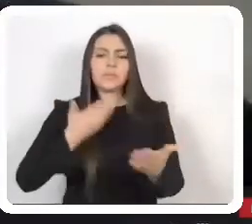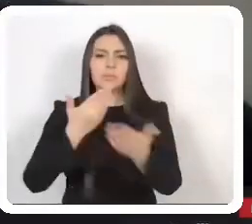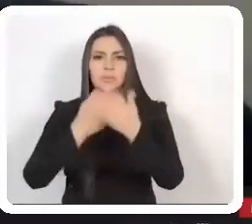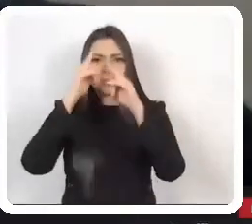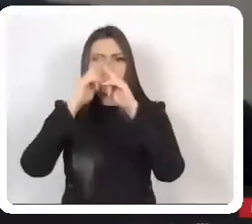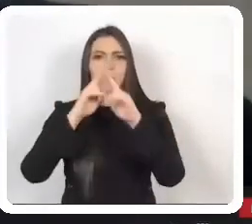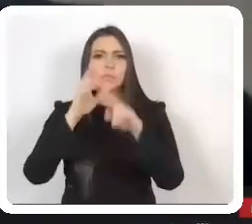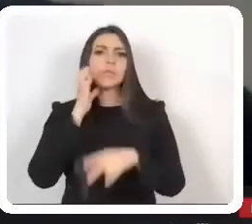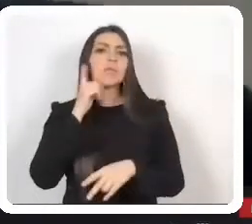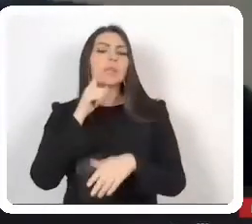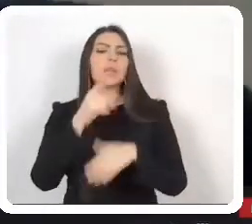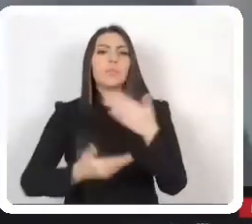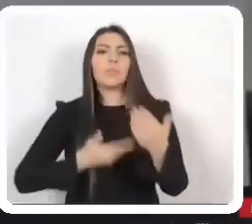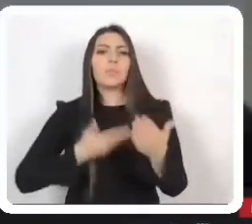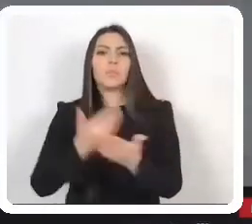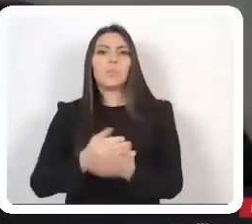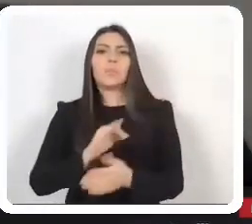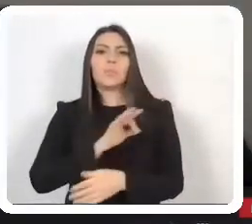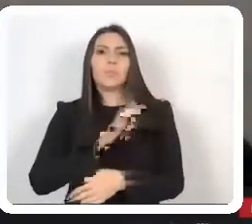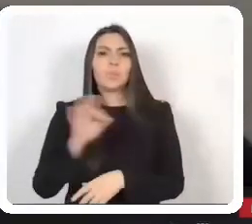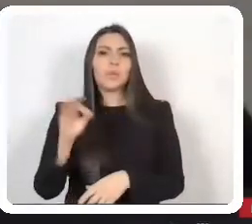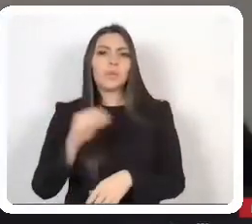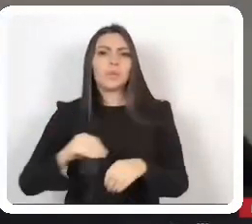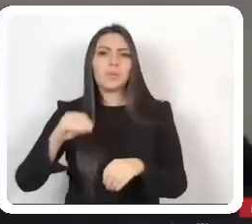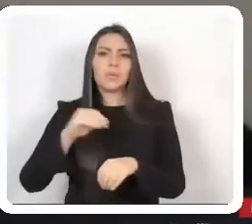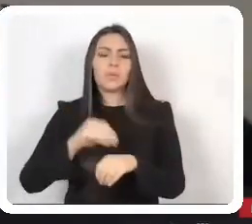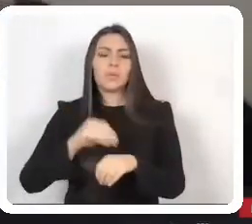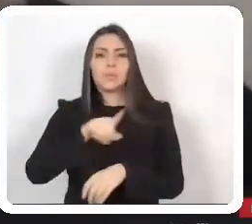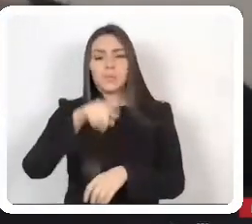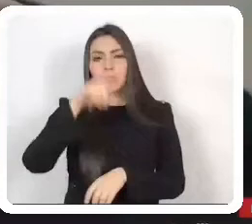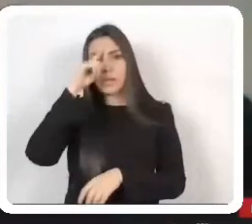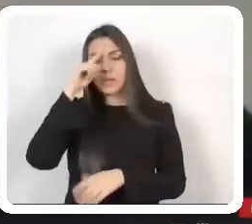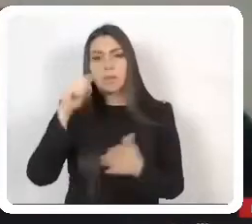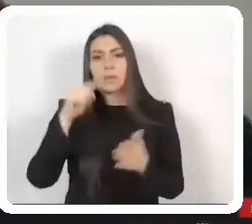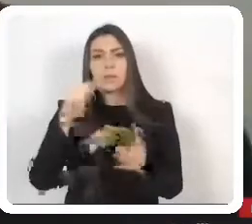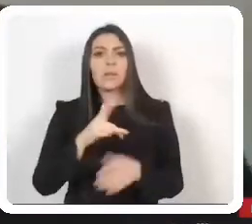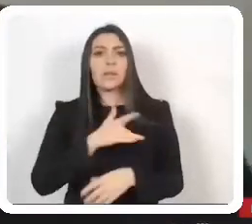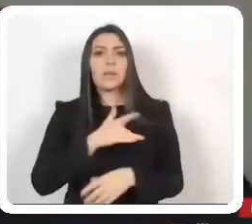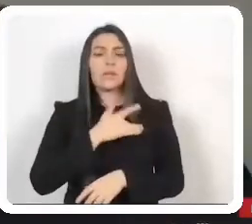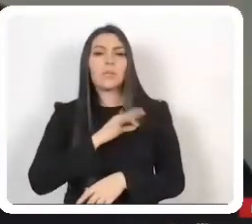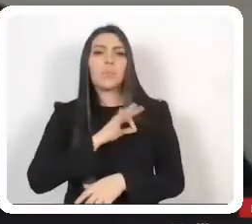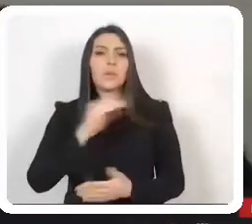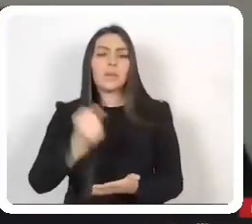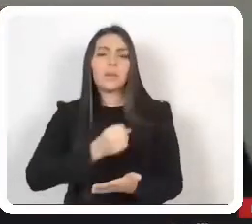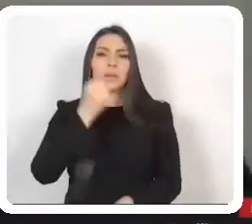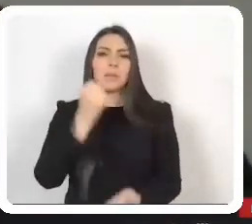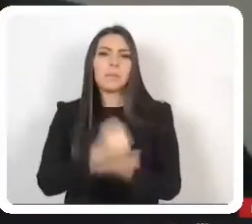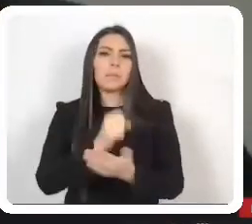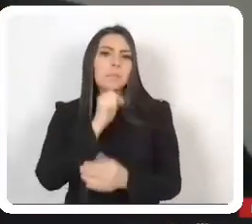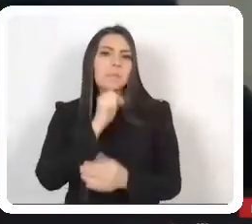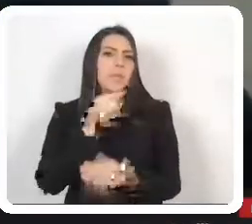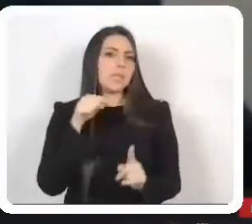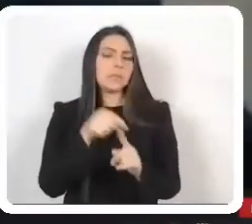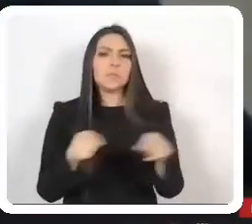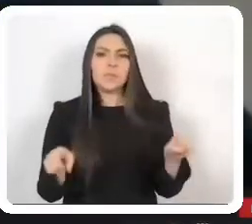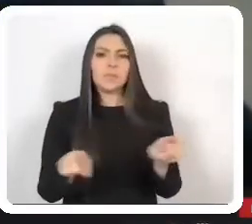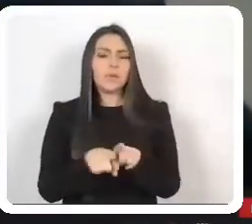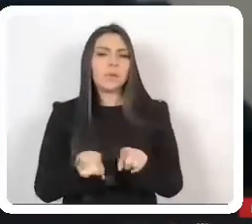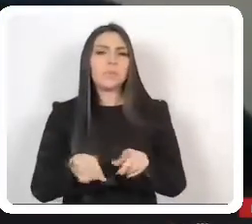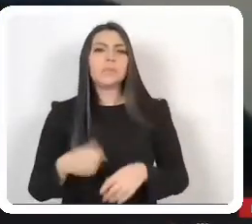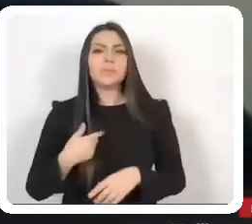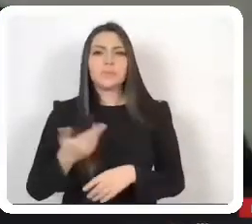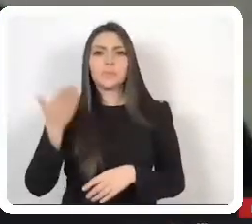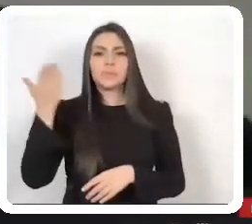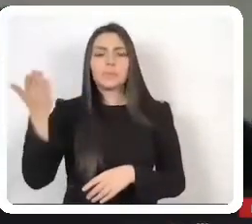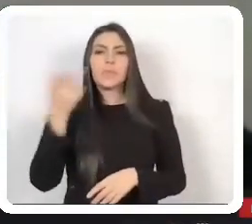que esta iniciativa pueda ser considerada, si así lo consideran pertinente, sea aprobada en sus términos. Y solicito